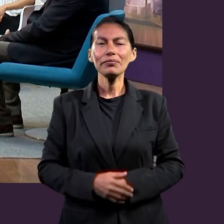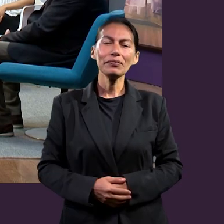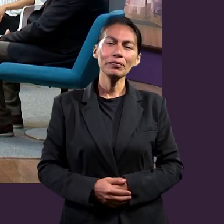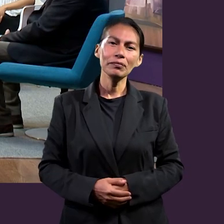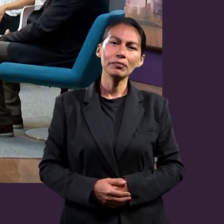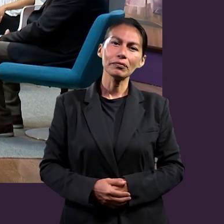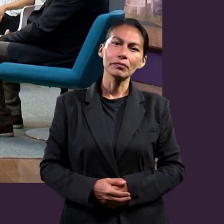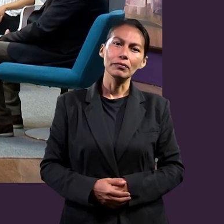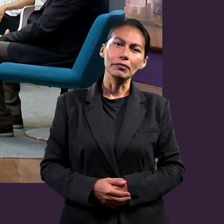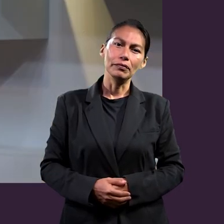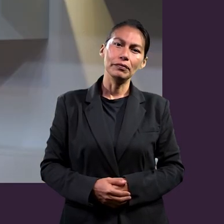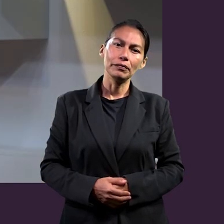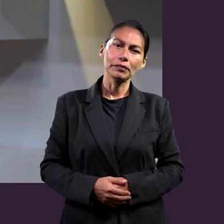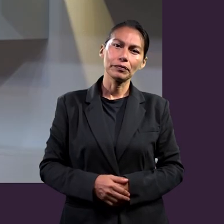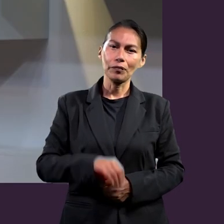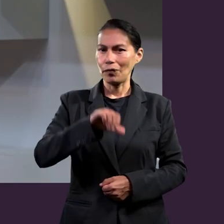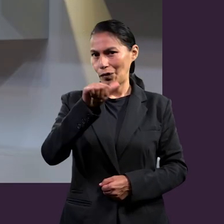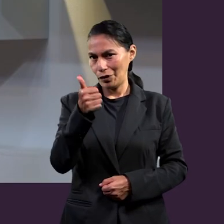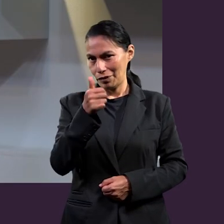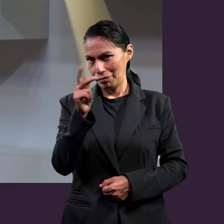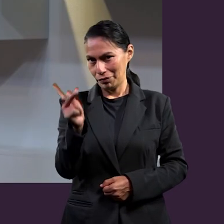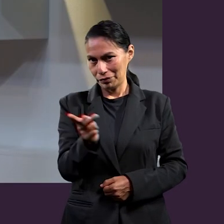semana. Muy bien,